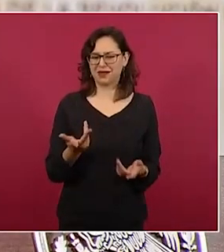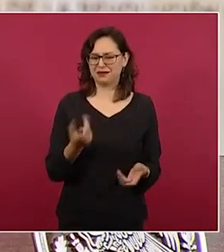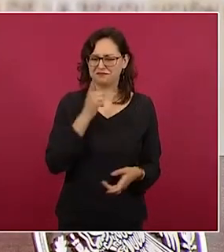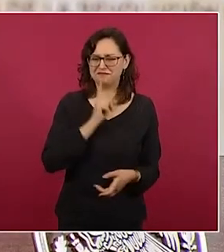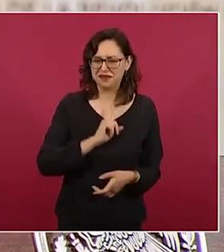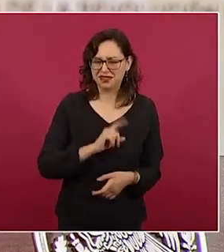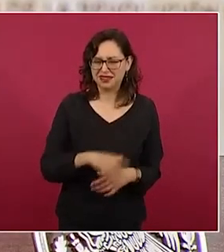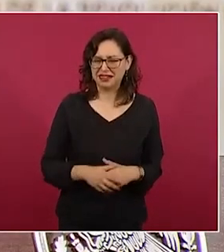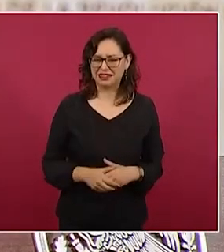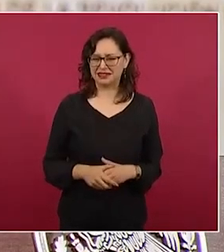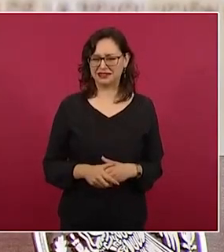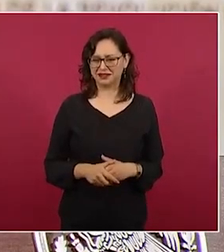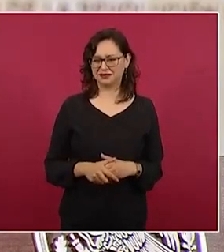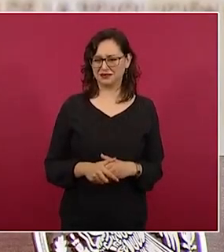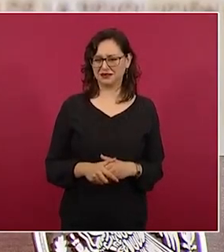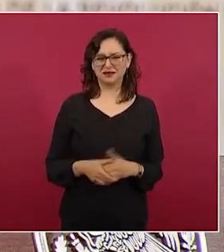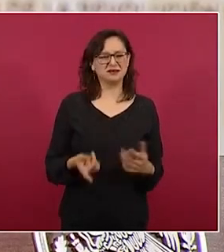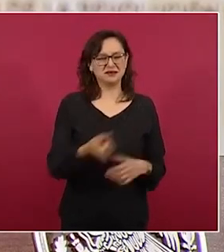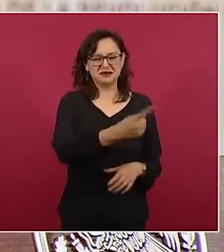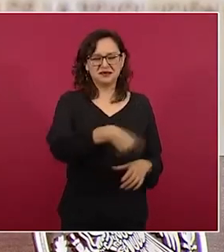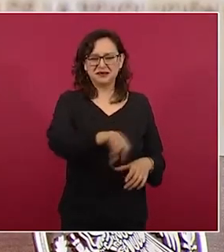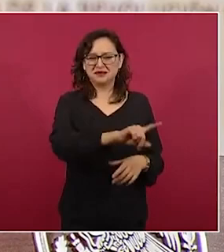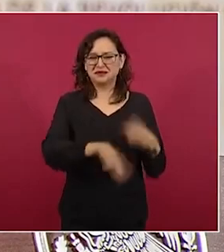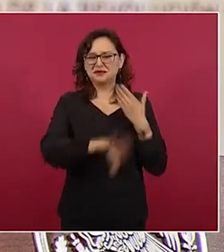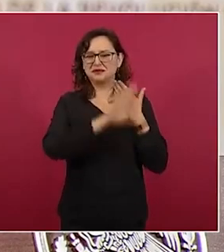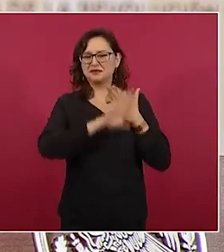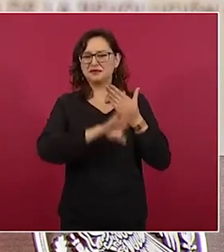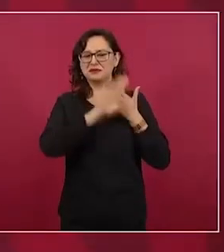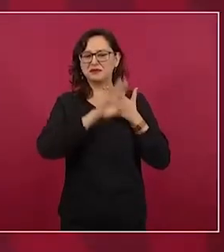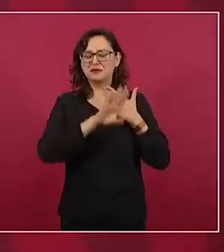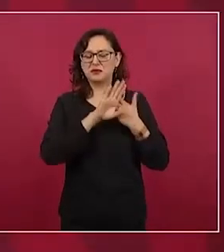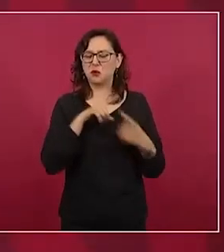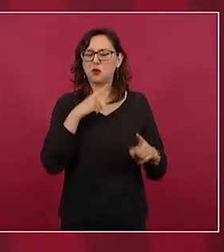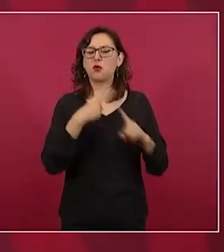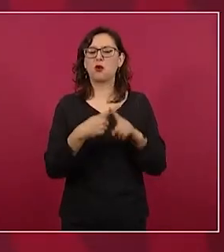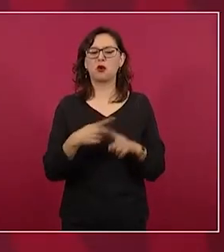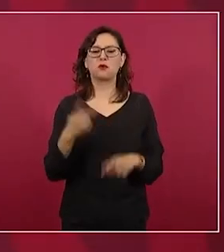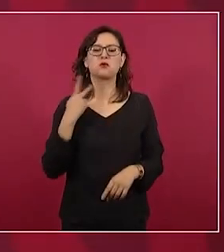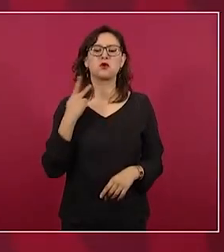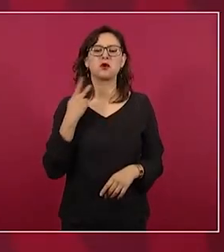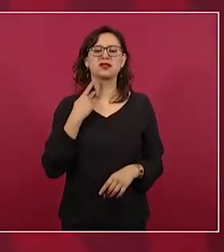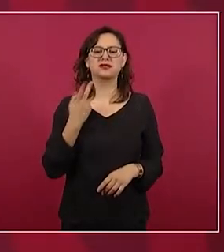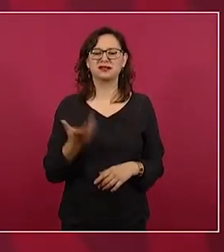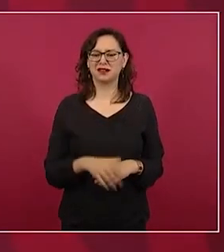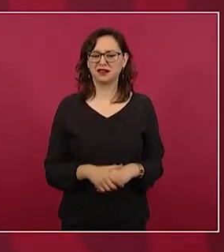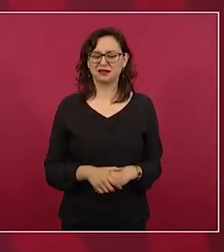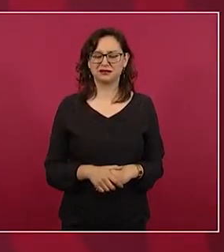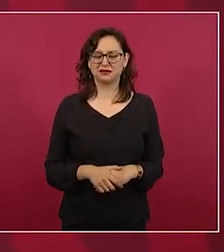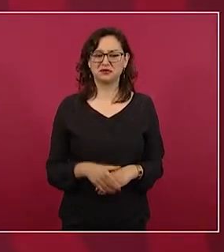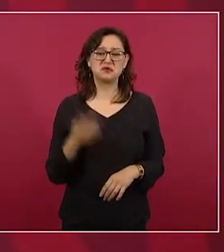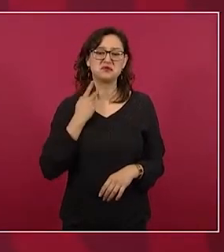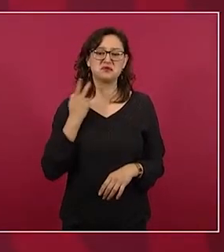en realidad es una oposición política, yo diría politiquera,